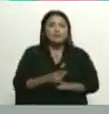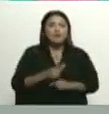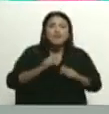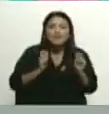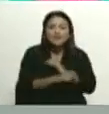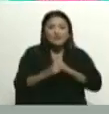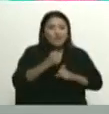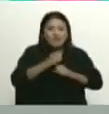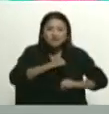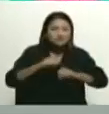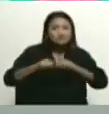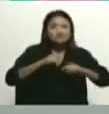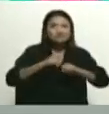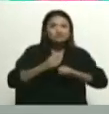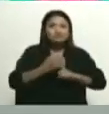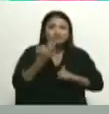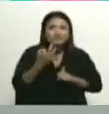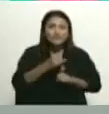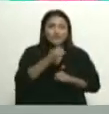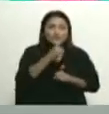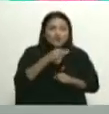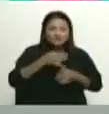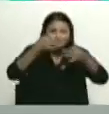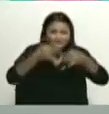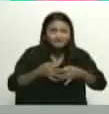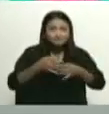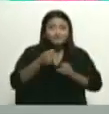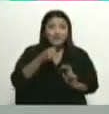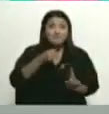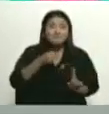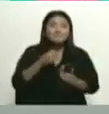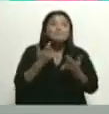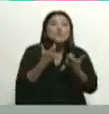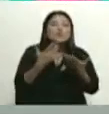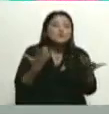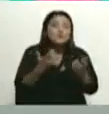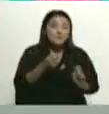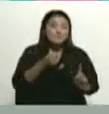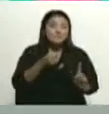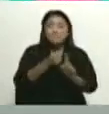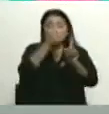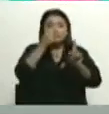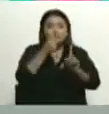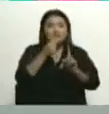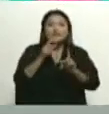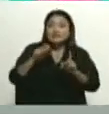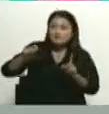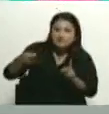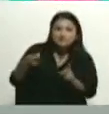hacer trabajo de calidad, contenidos de calidad e impactar medios, redes y paredes con fuerza. ¡Gracias!